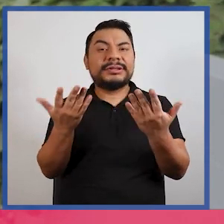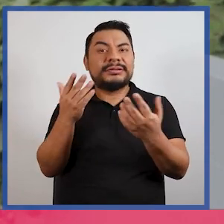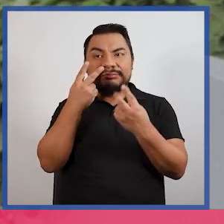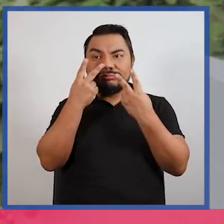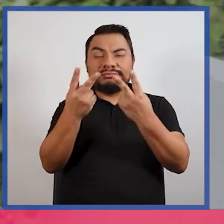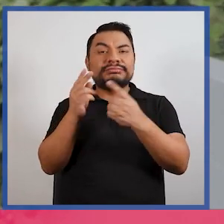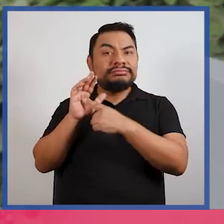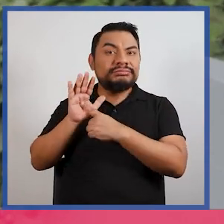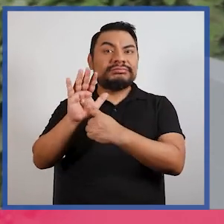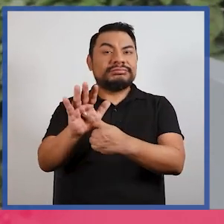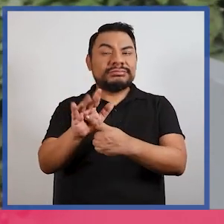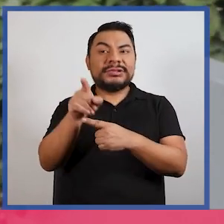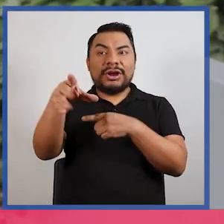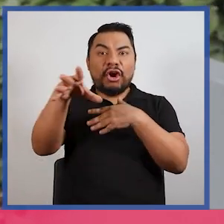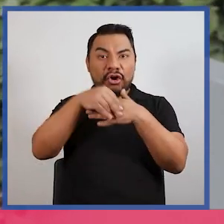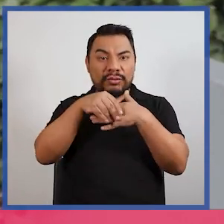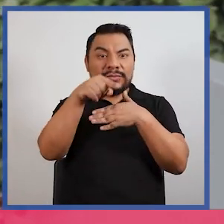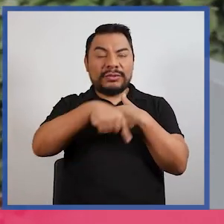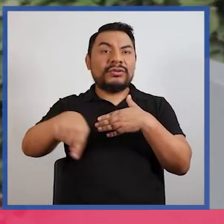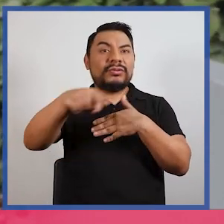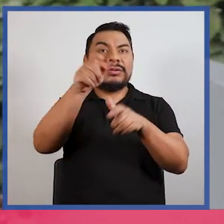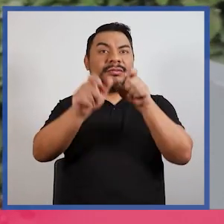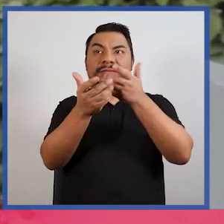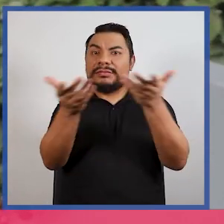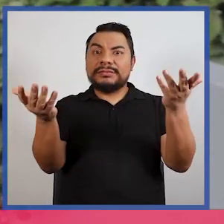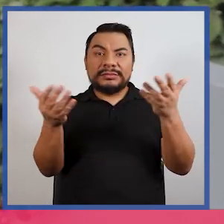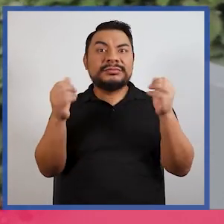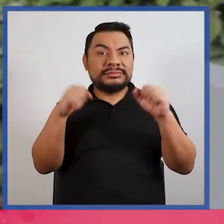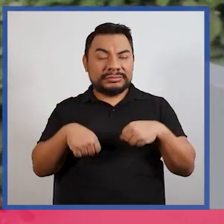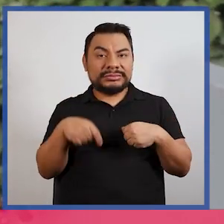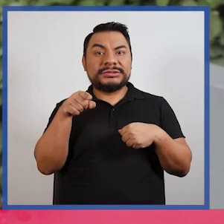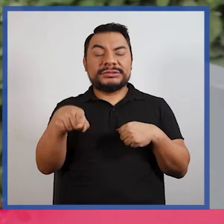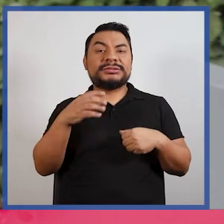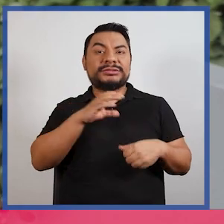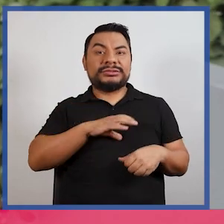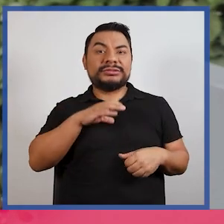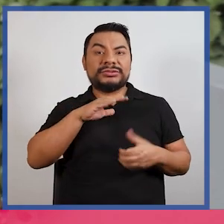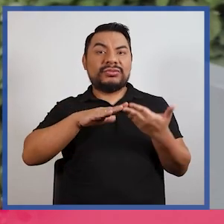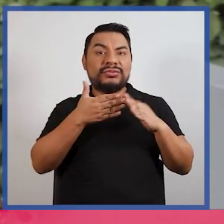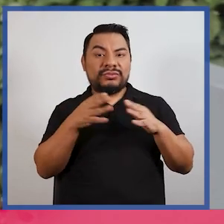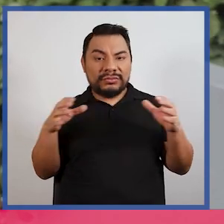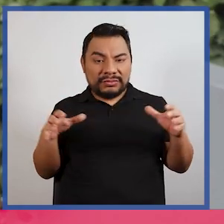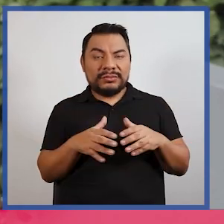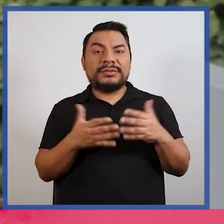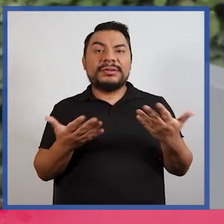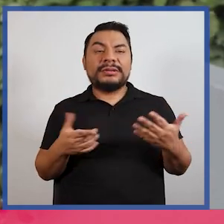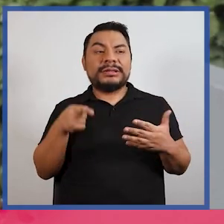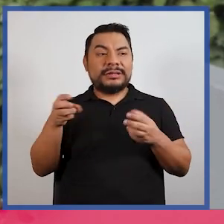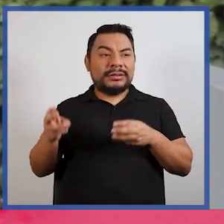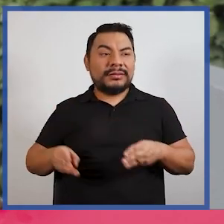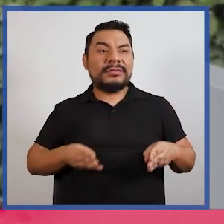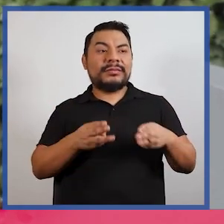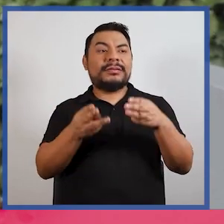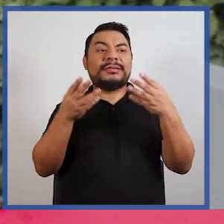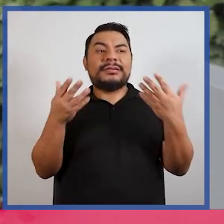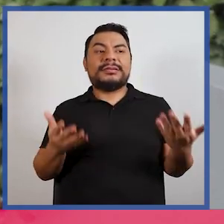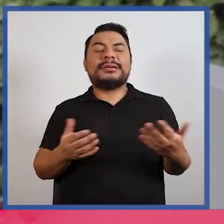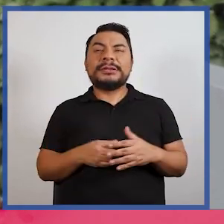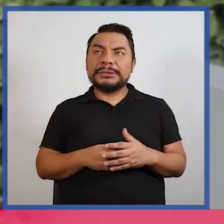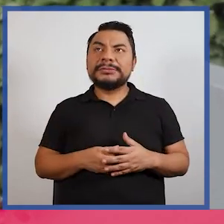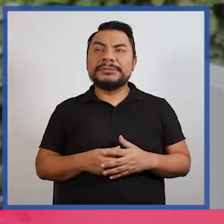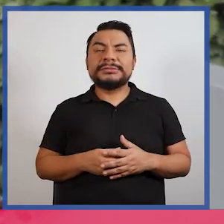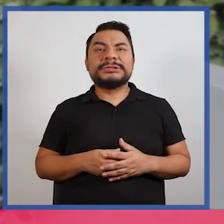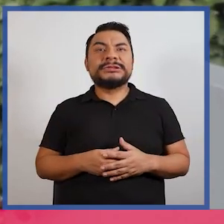repetido en todos los ciudadanos y sea un comportamiento comunitario. De esa manera sería